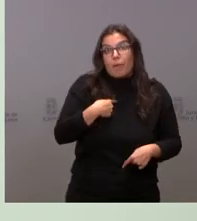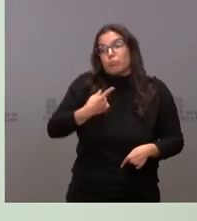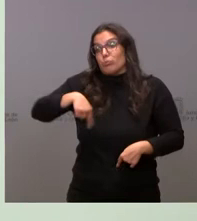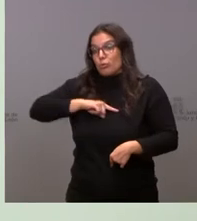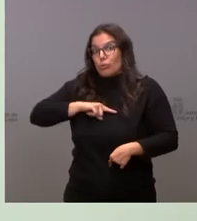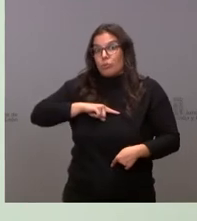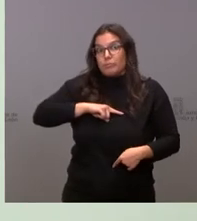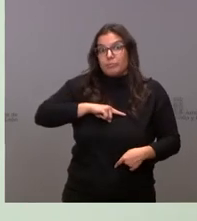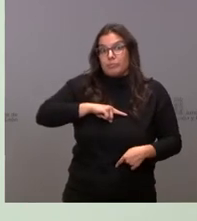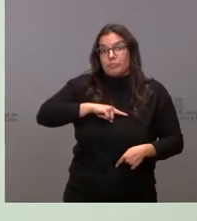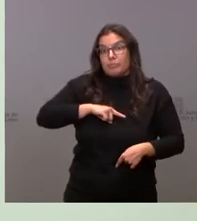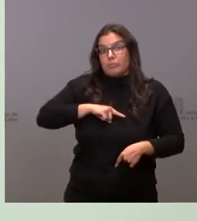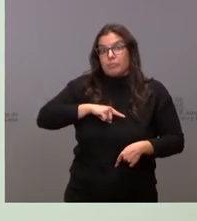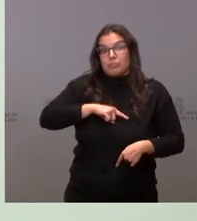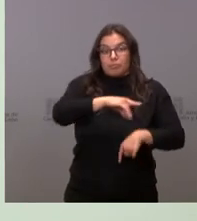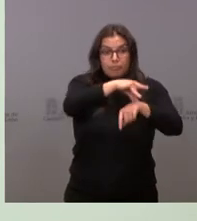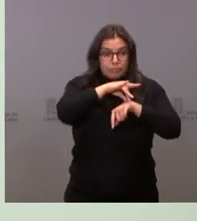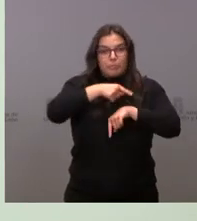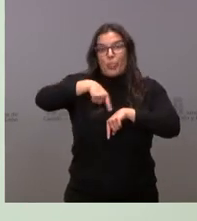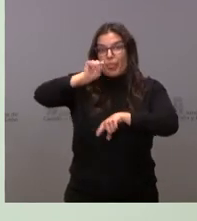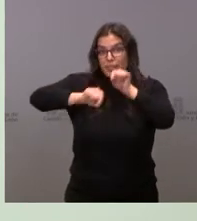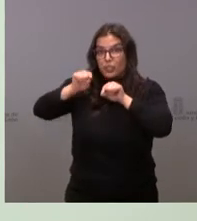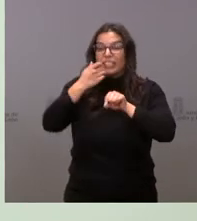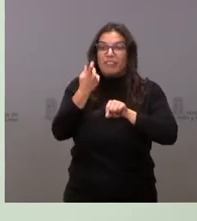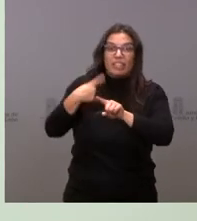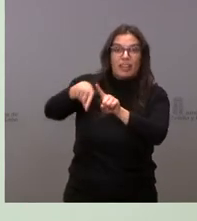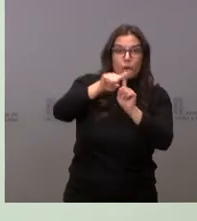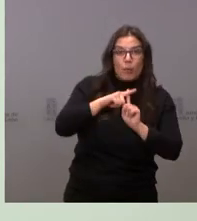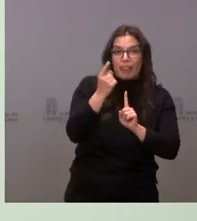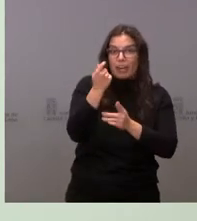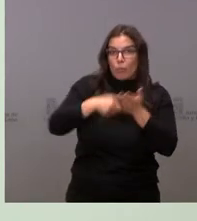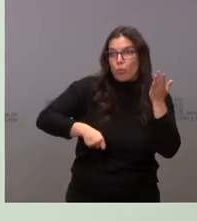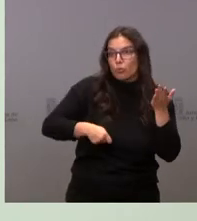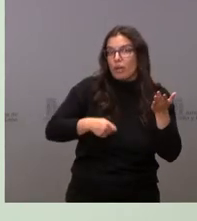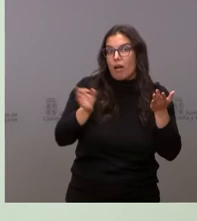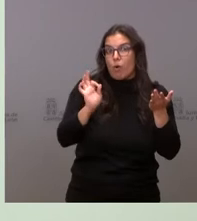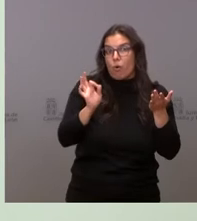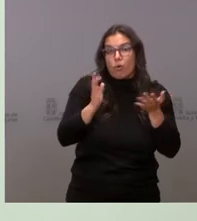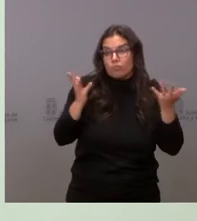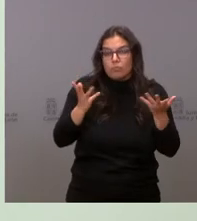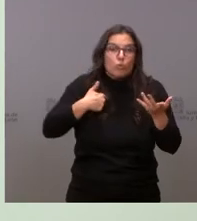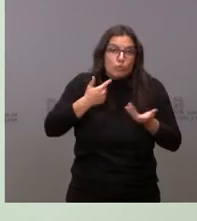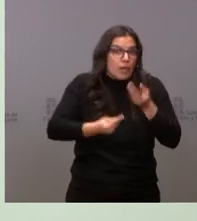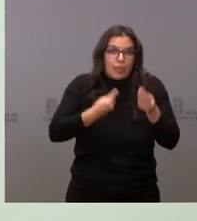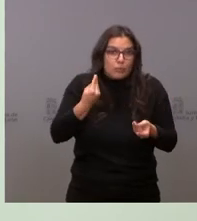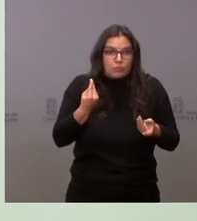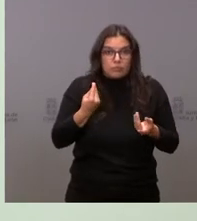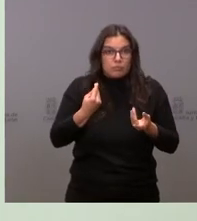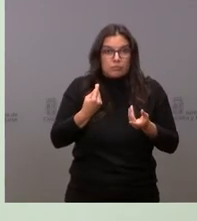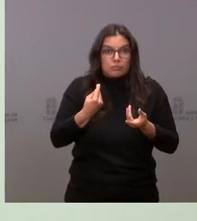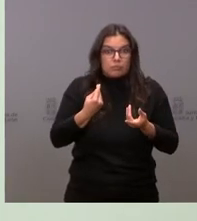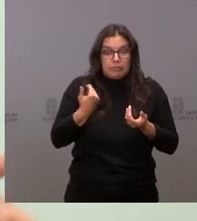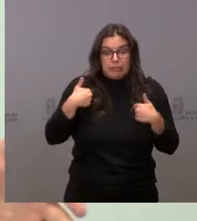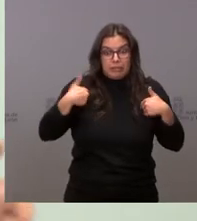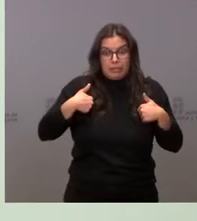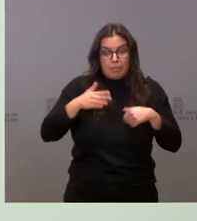nosotros tomaríamos las… si hubiera que devolver el dinero, por supuesto, tomaríamos las decisiones de manera inmediata